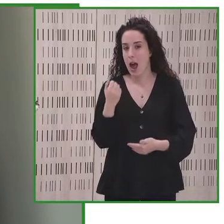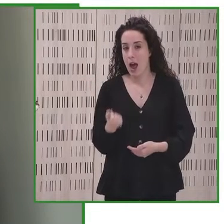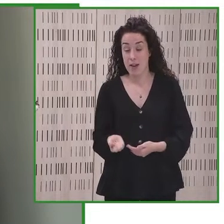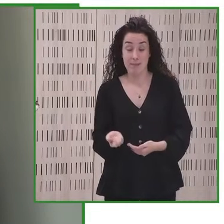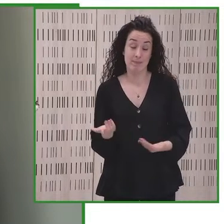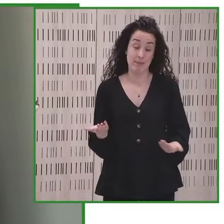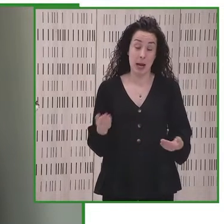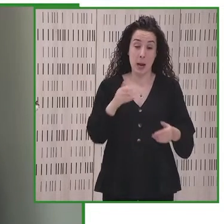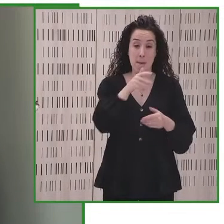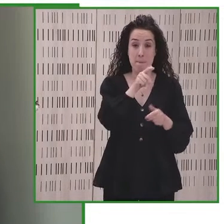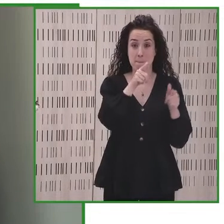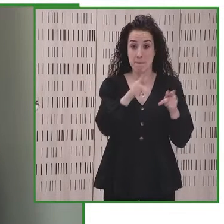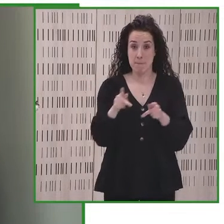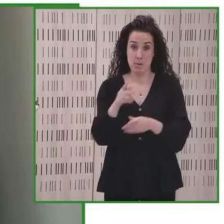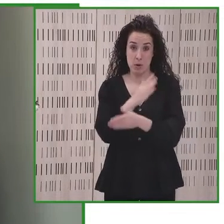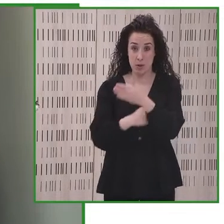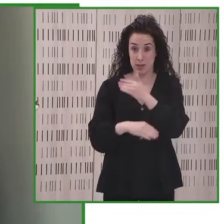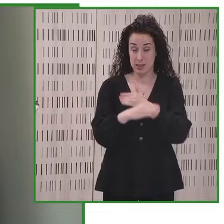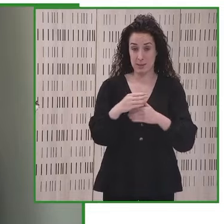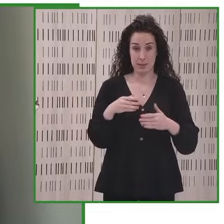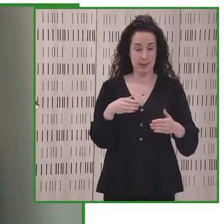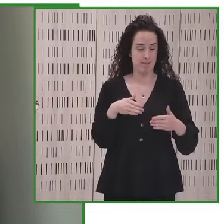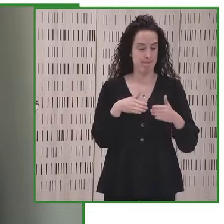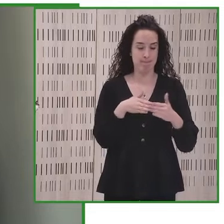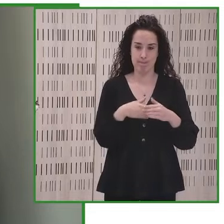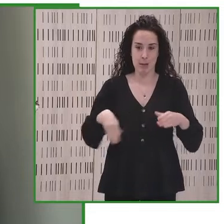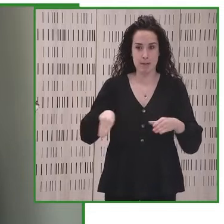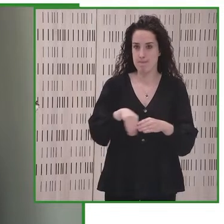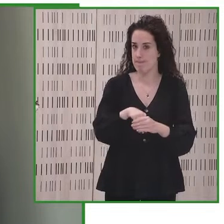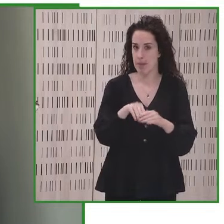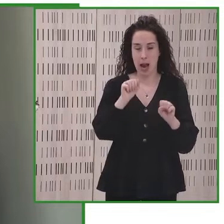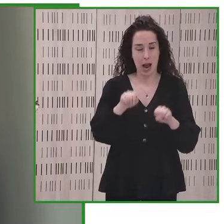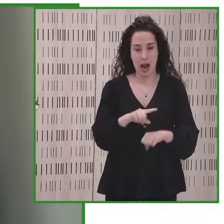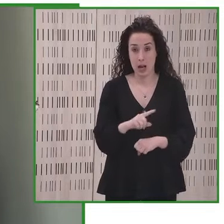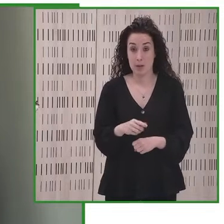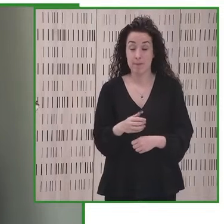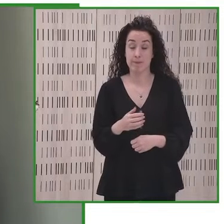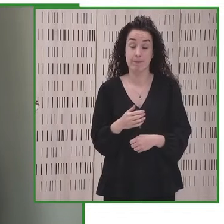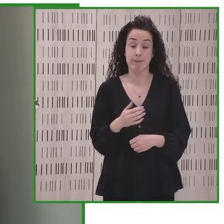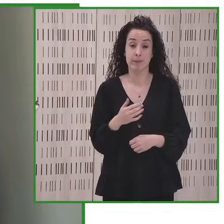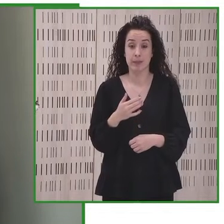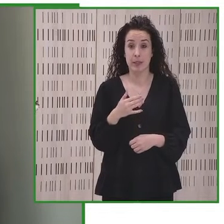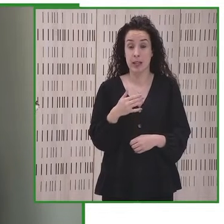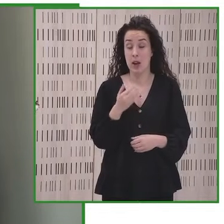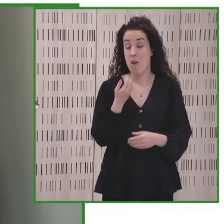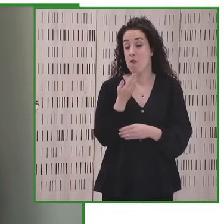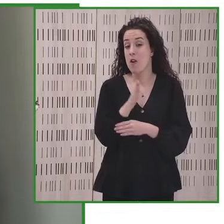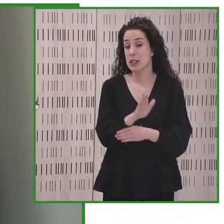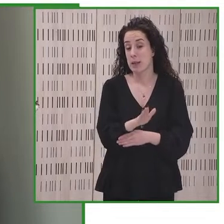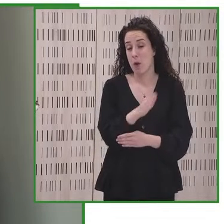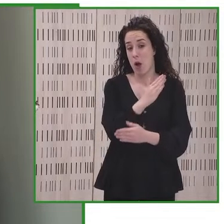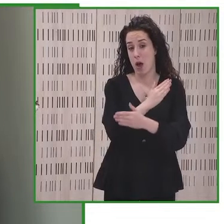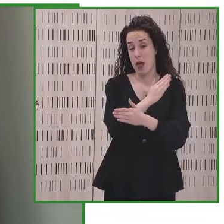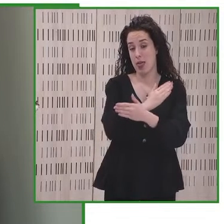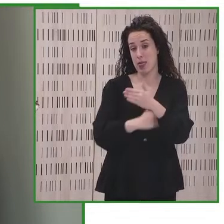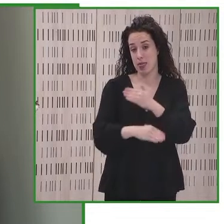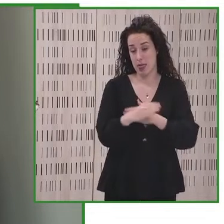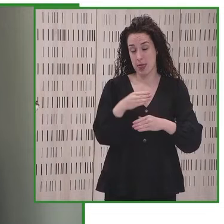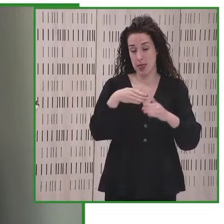de las personas con discapacidad en ámbitos tan diversos como lo es, por ejemplo, la accesibilidad universal y las tecnologías de la información